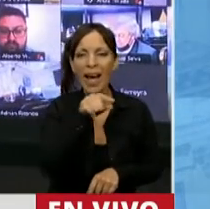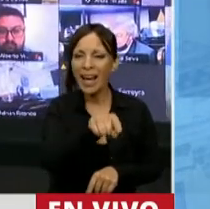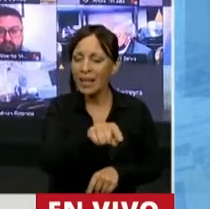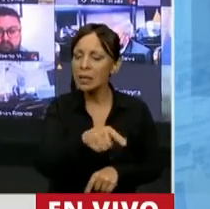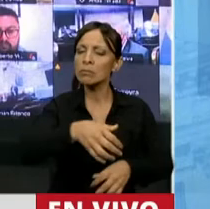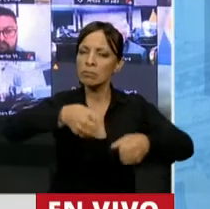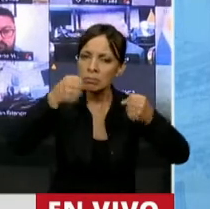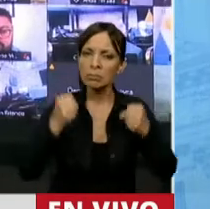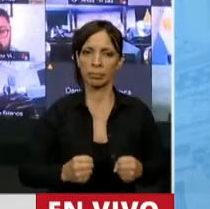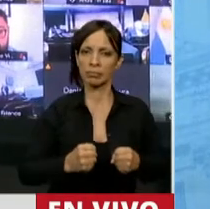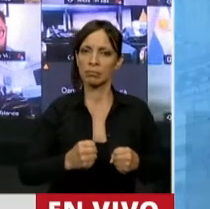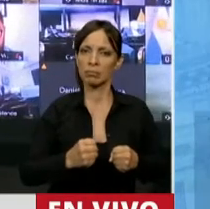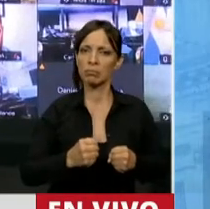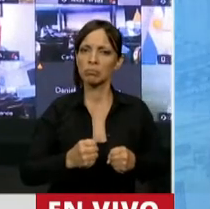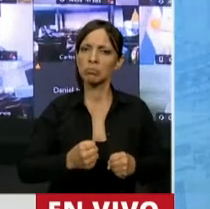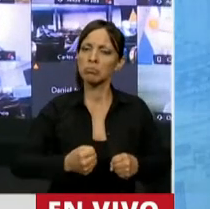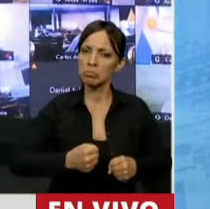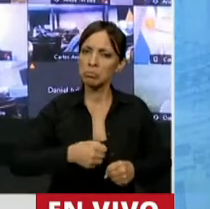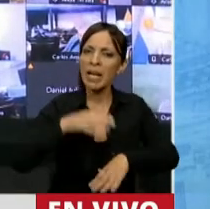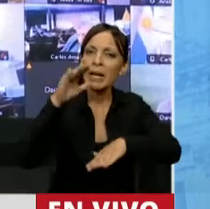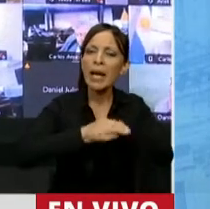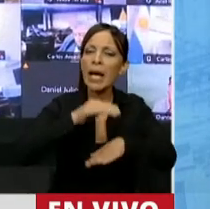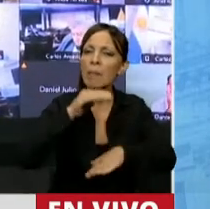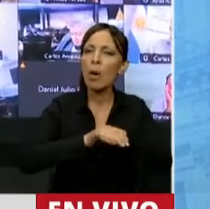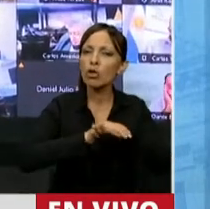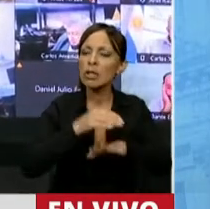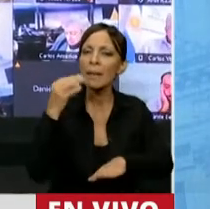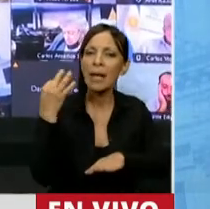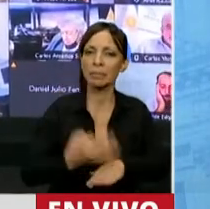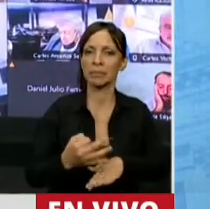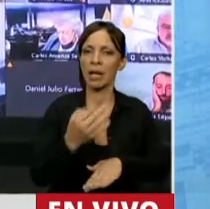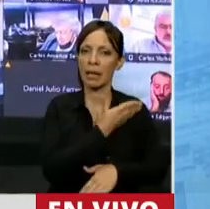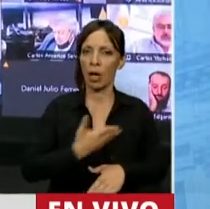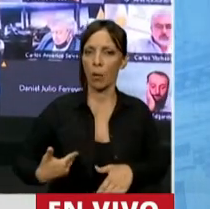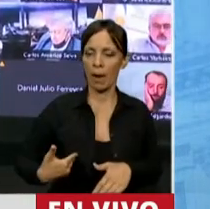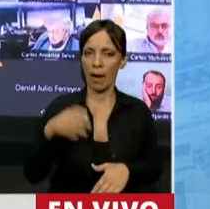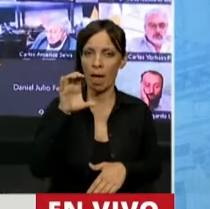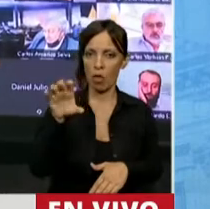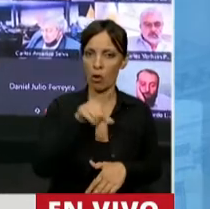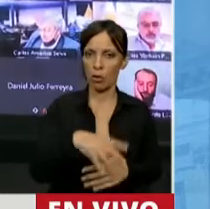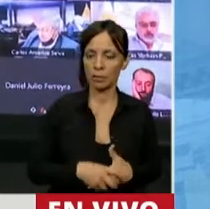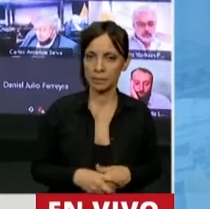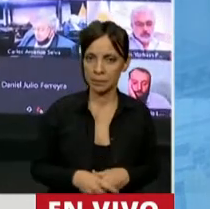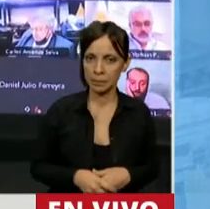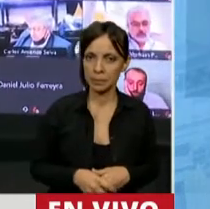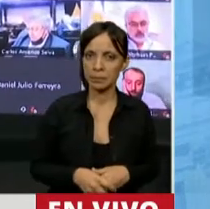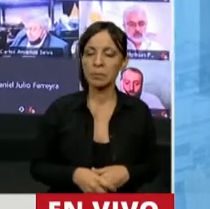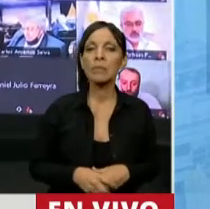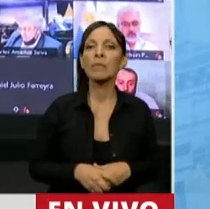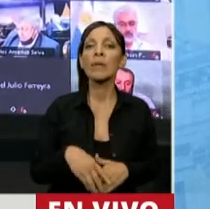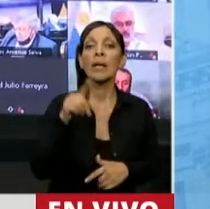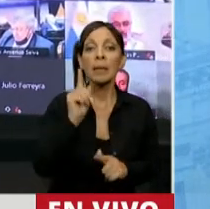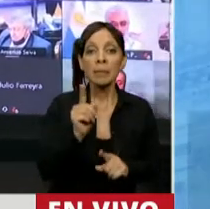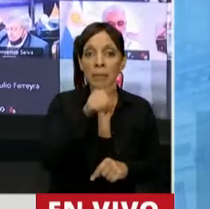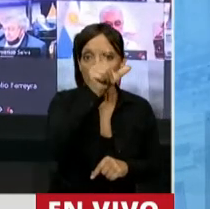en el lugar de gobierno, ha asumido esta responsabilidad, señor presidente, y que